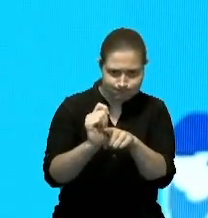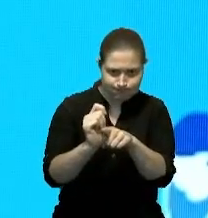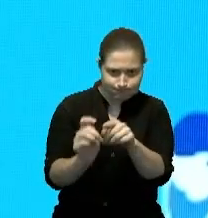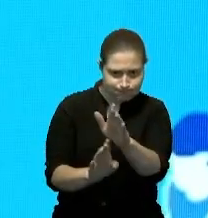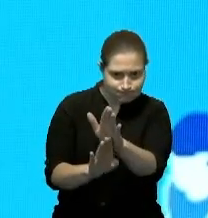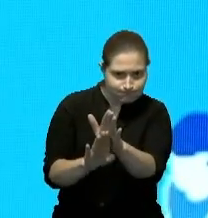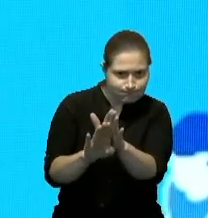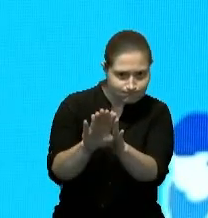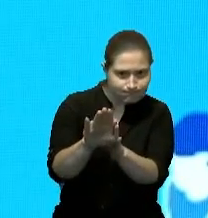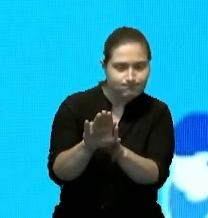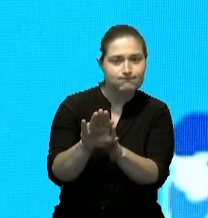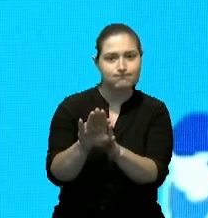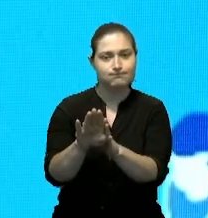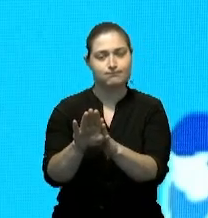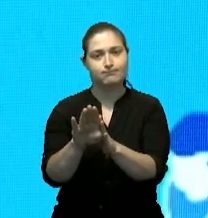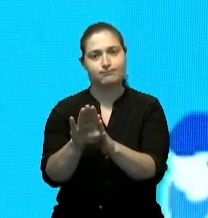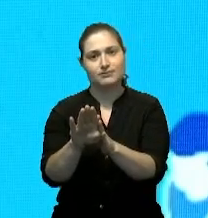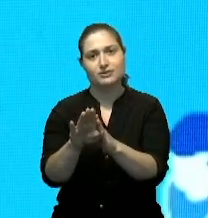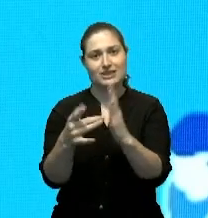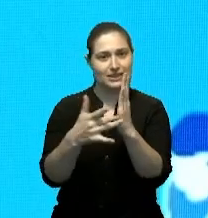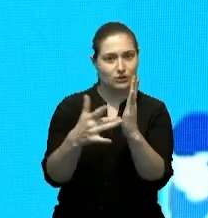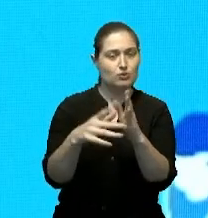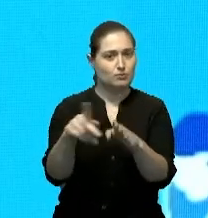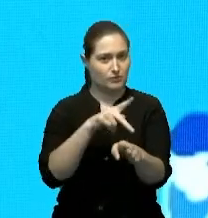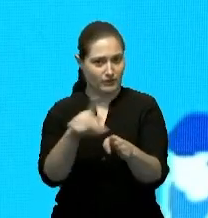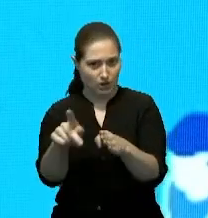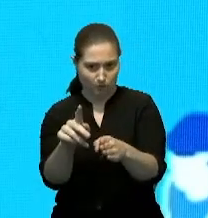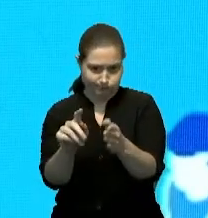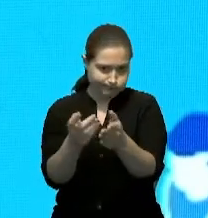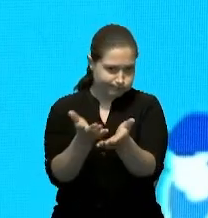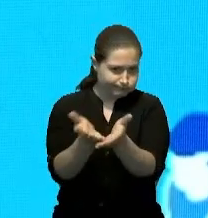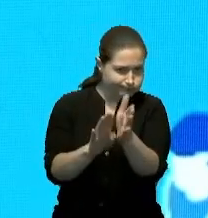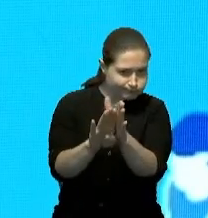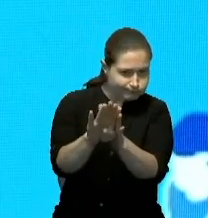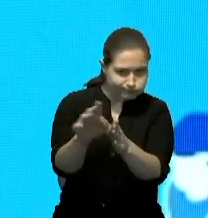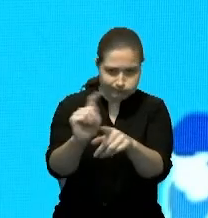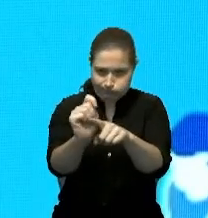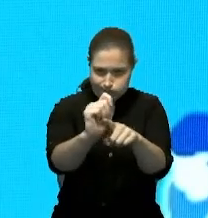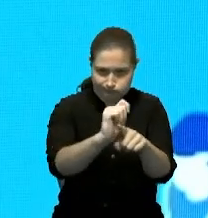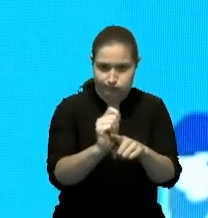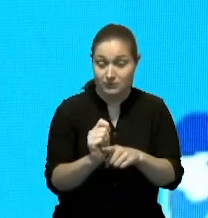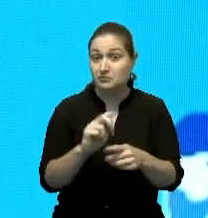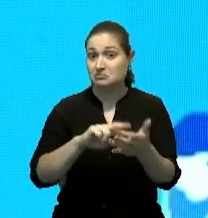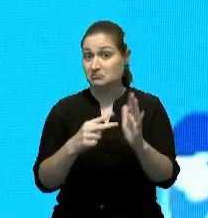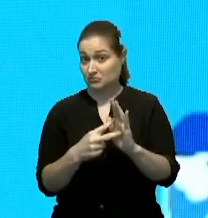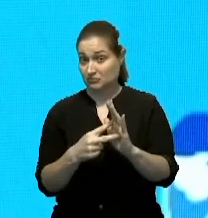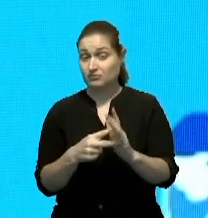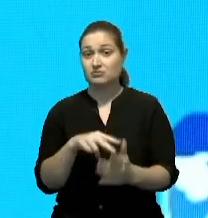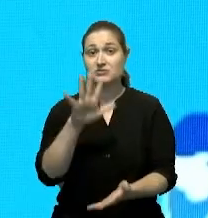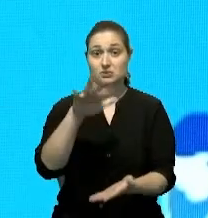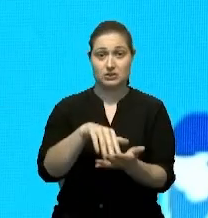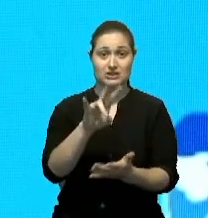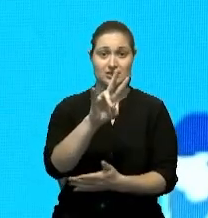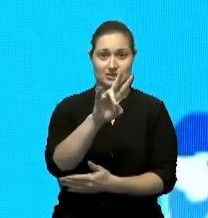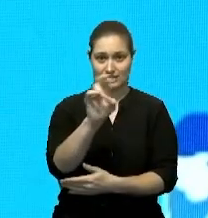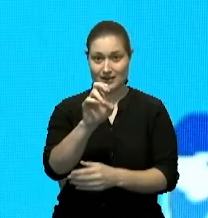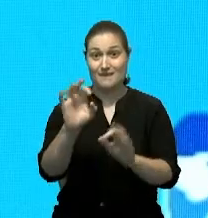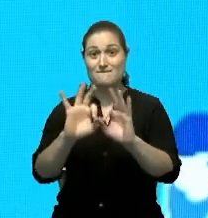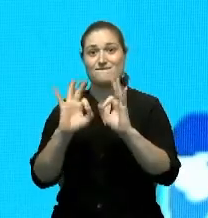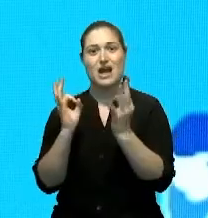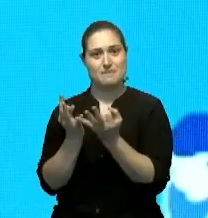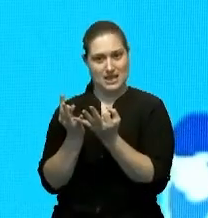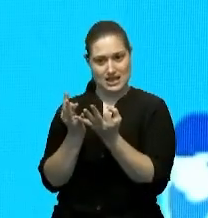con conformación y capacitación técnica y profesional, lo que se traduce también en unas 5.700 familias